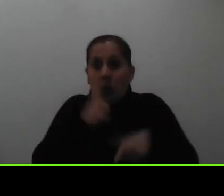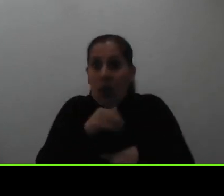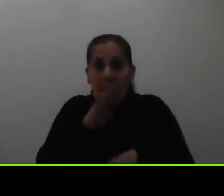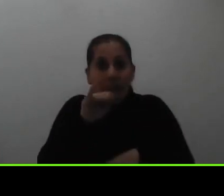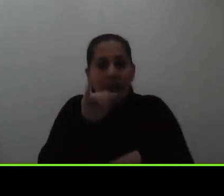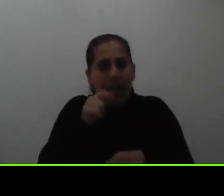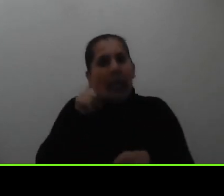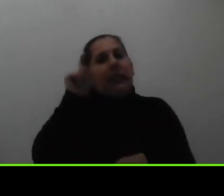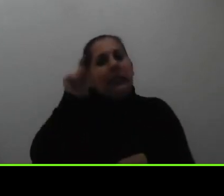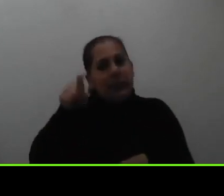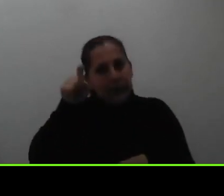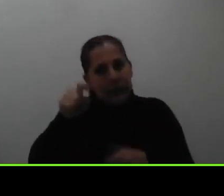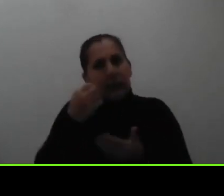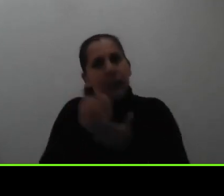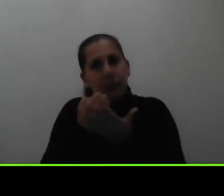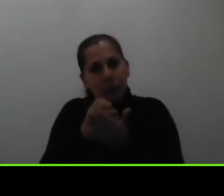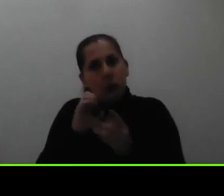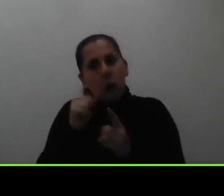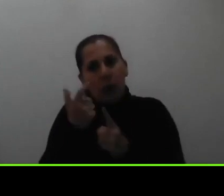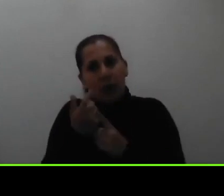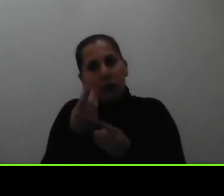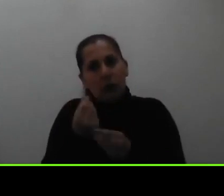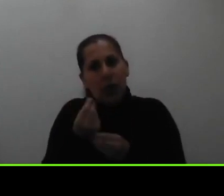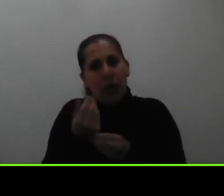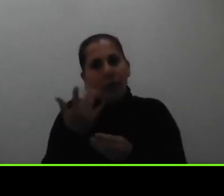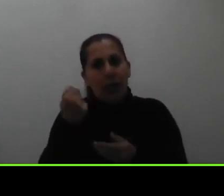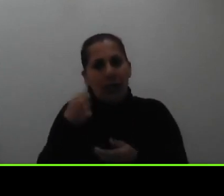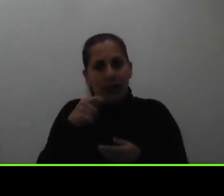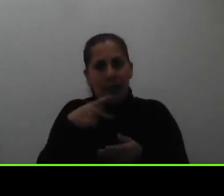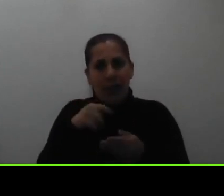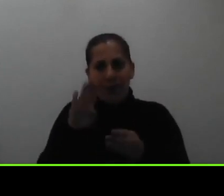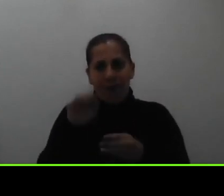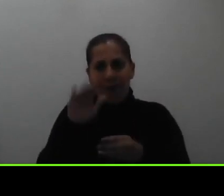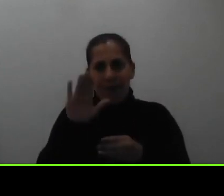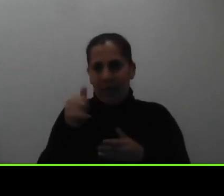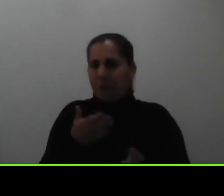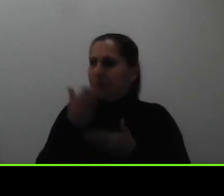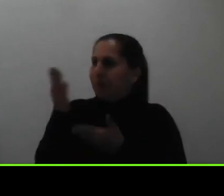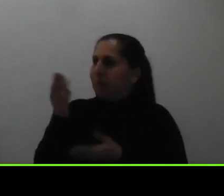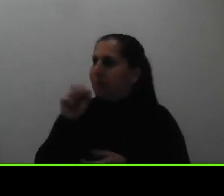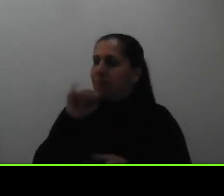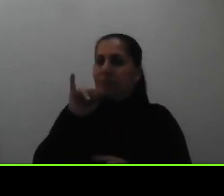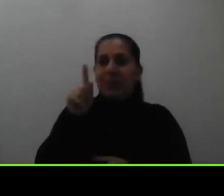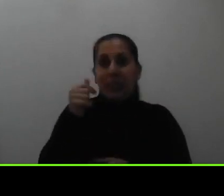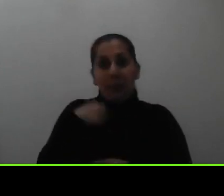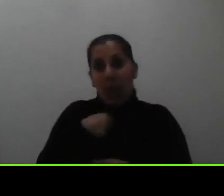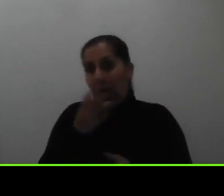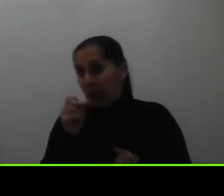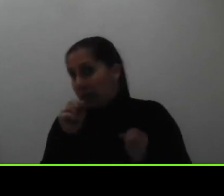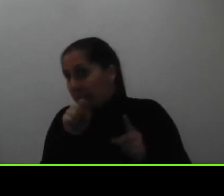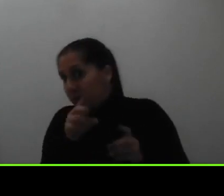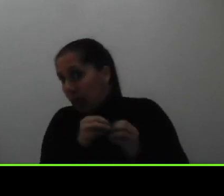socioeconómica le voy a dar el pase a Silvia para ver si tenemos más consultas